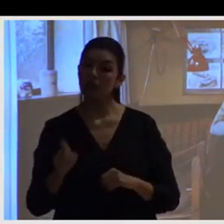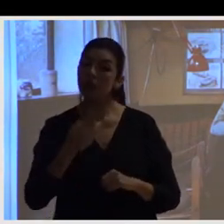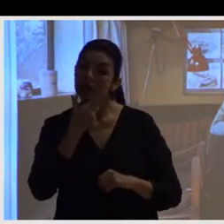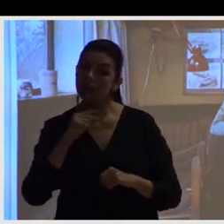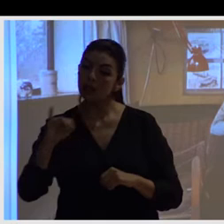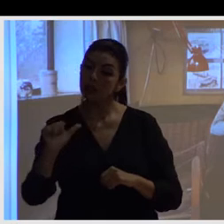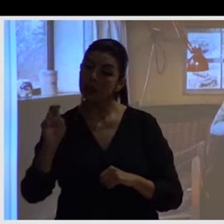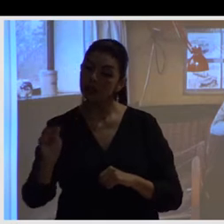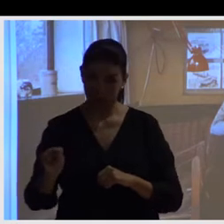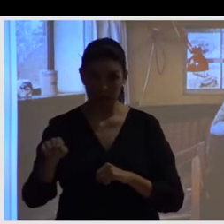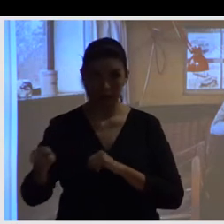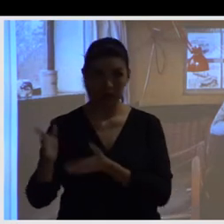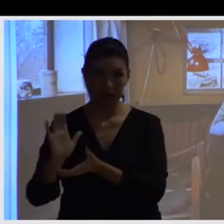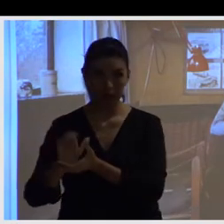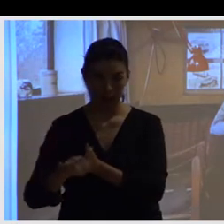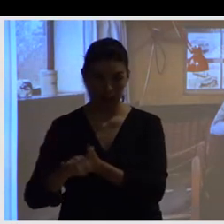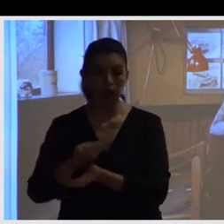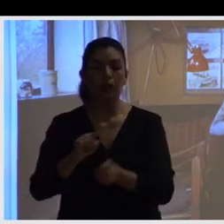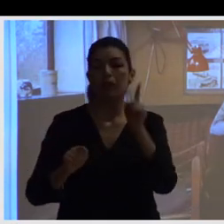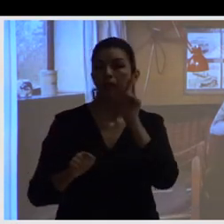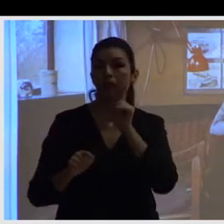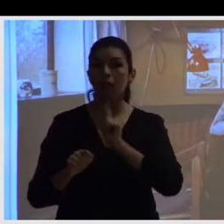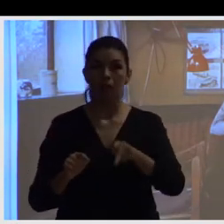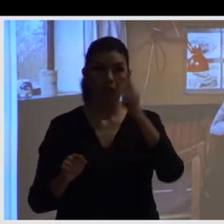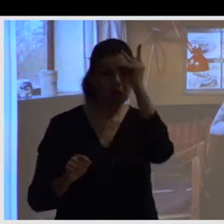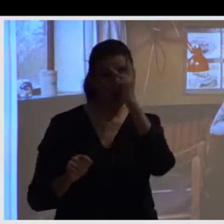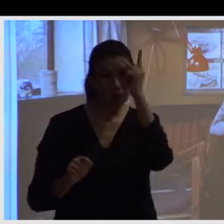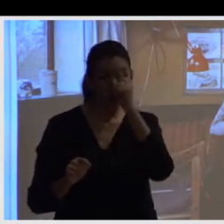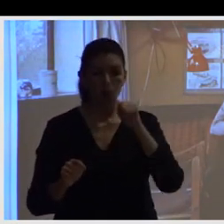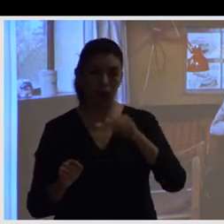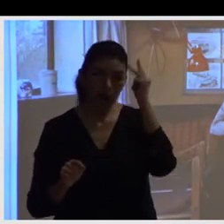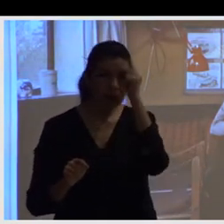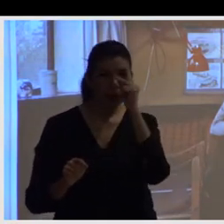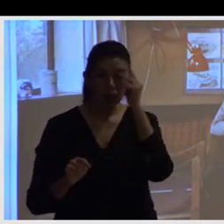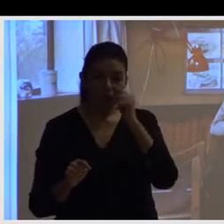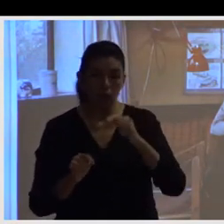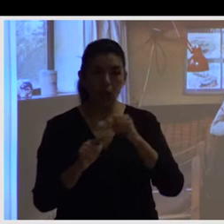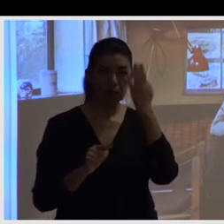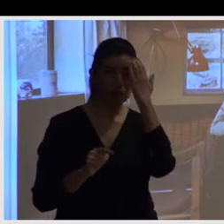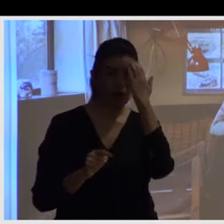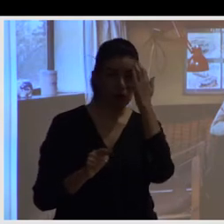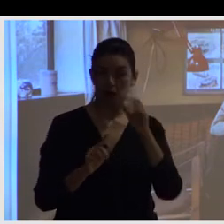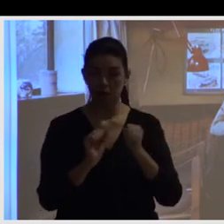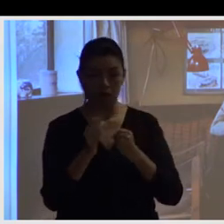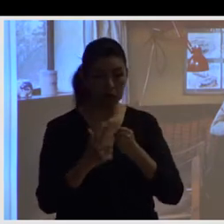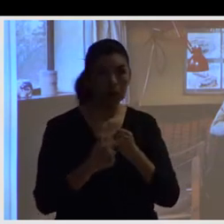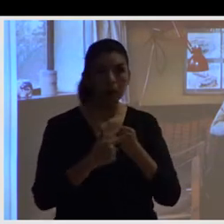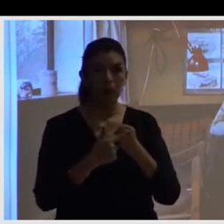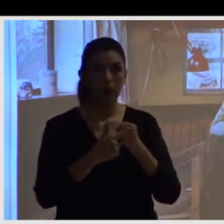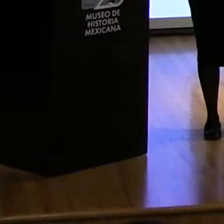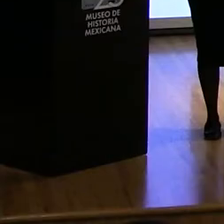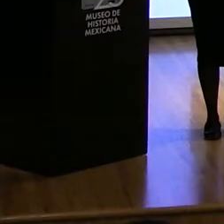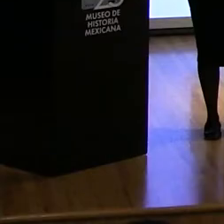empieza entre los primeros a entender los límites de este modelo y se interesa en algo muy